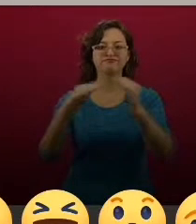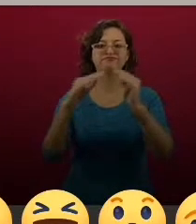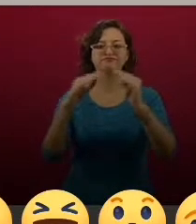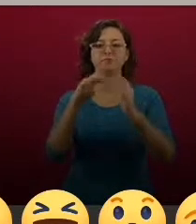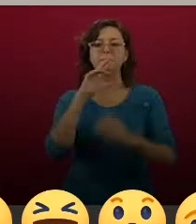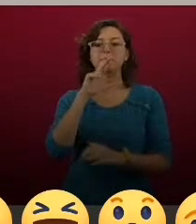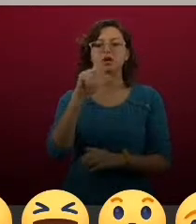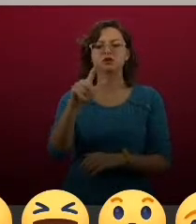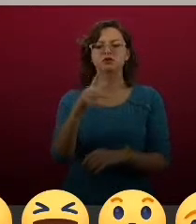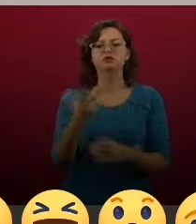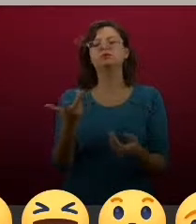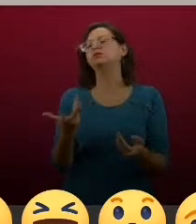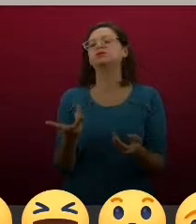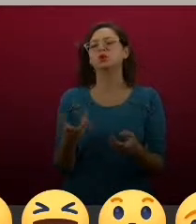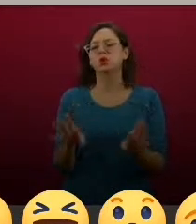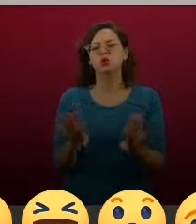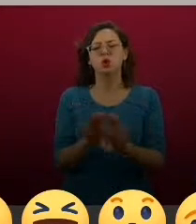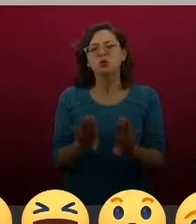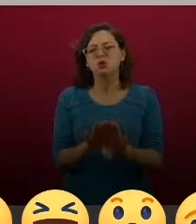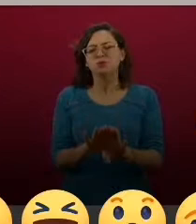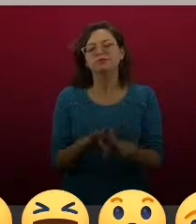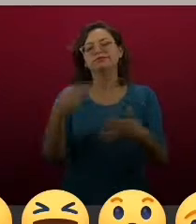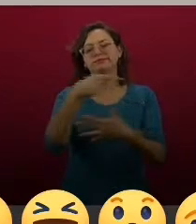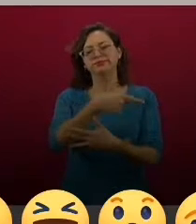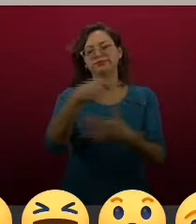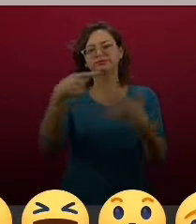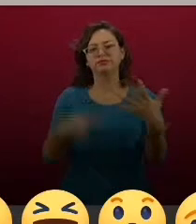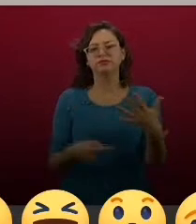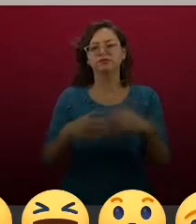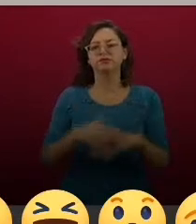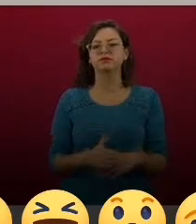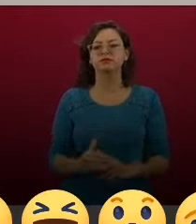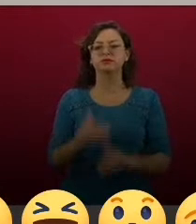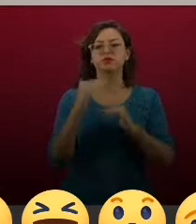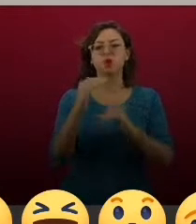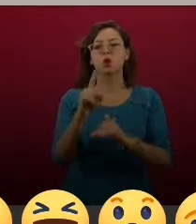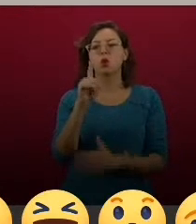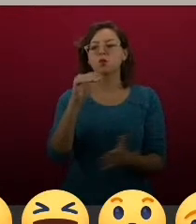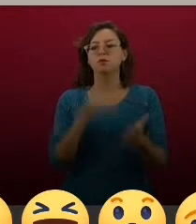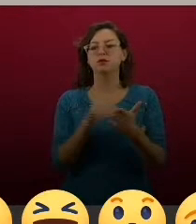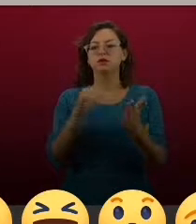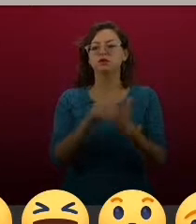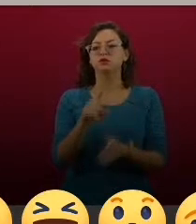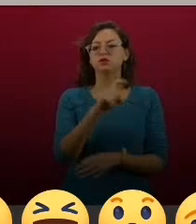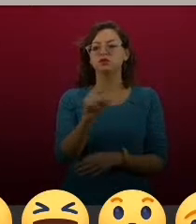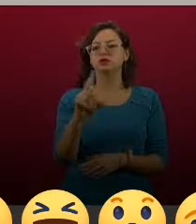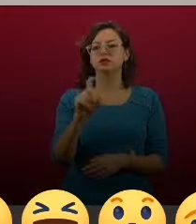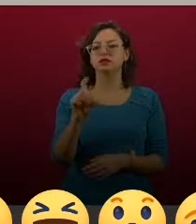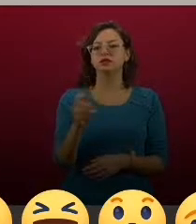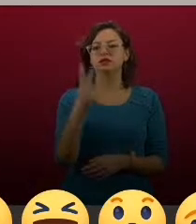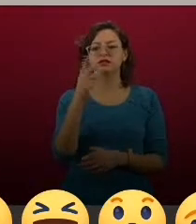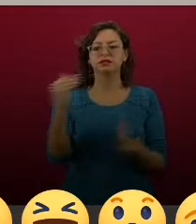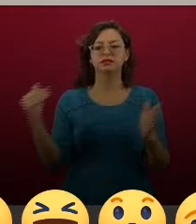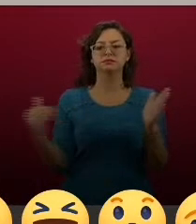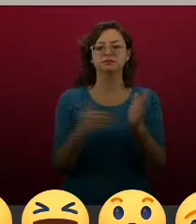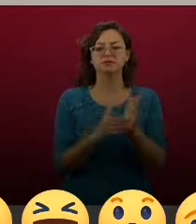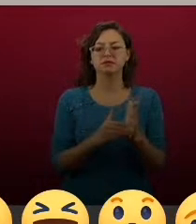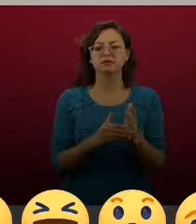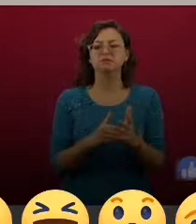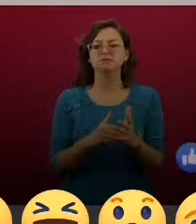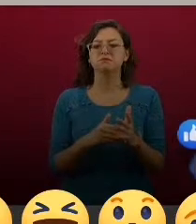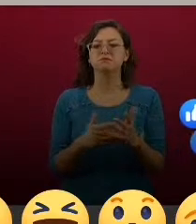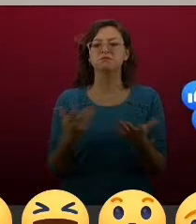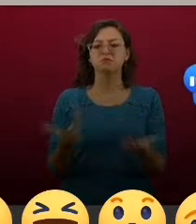condiciones con las que tenemos estos créditos? Tenemos un monto máximo hasta de un millón 133 mil pesos. Aplica para